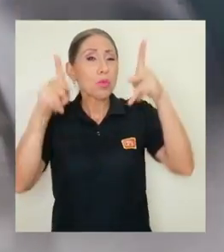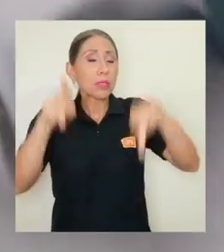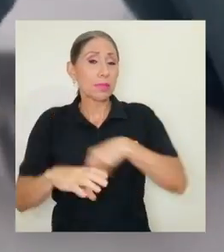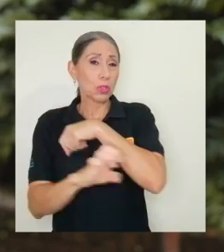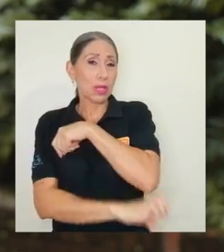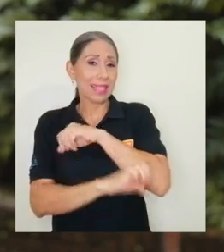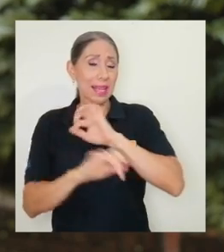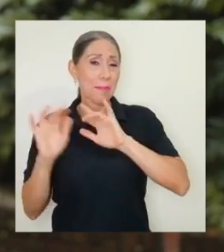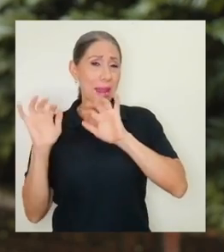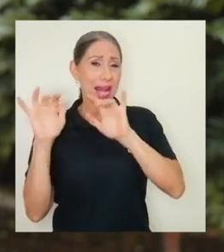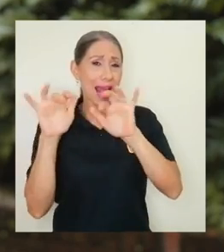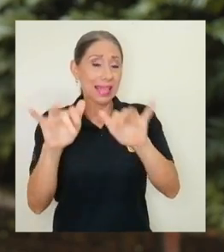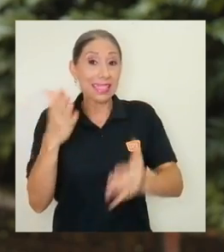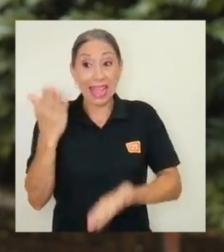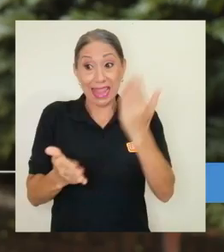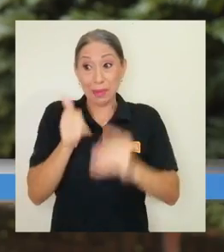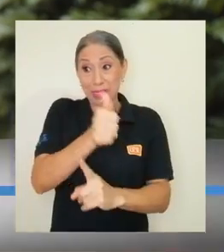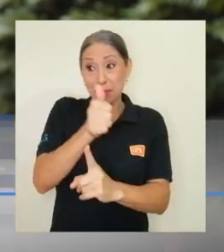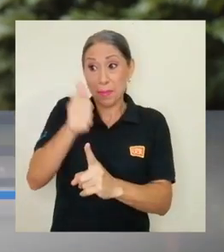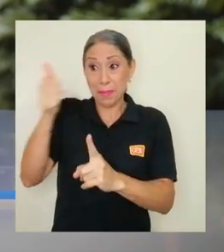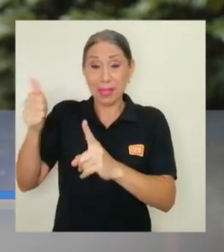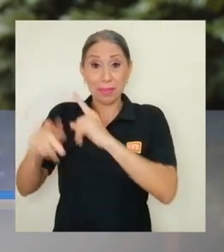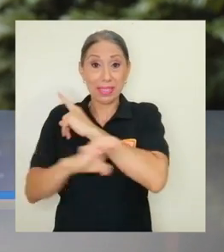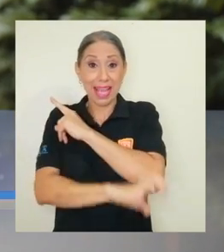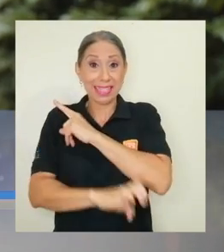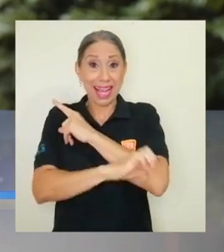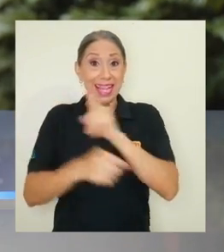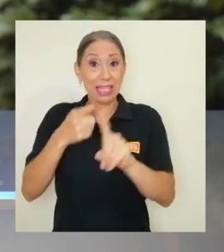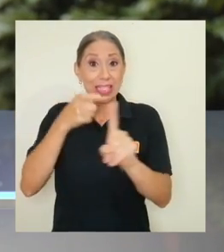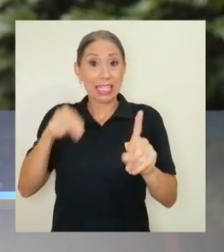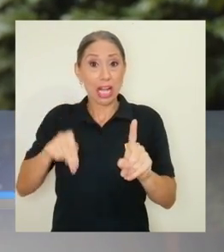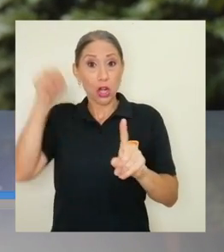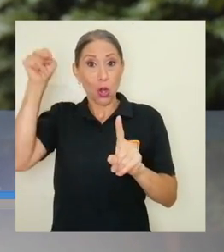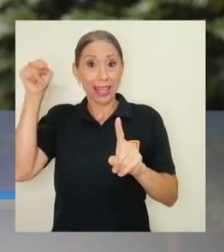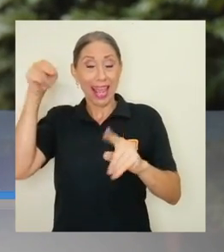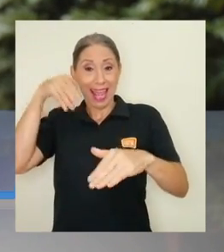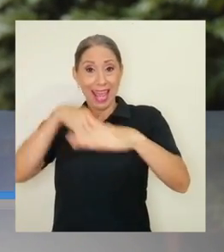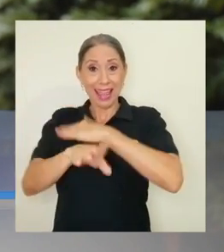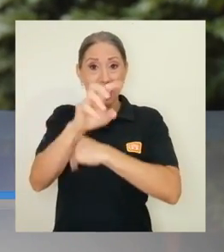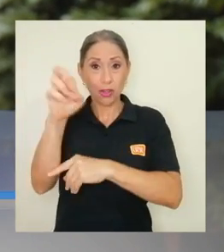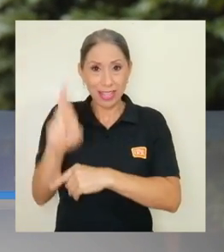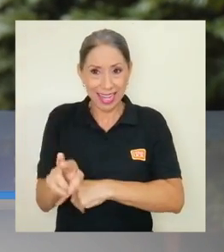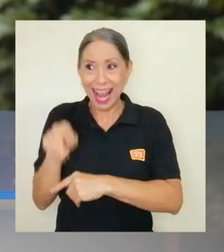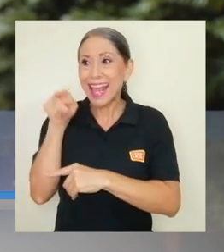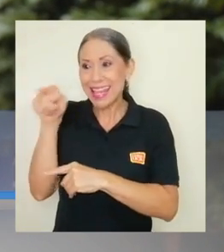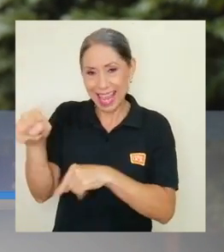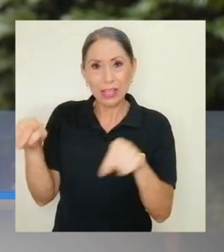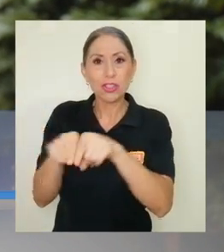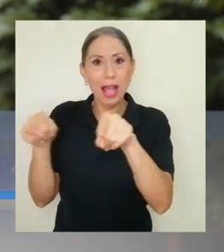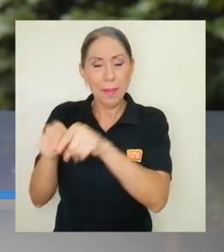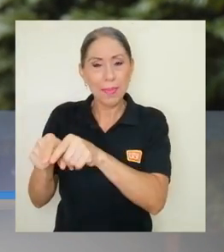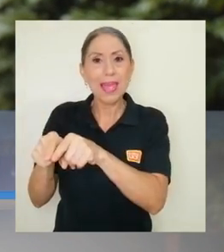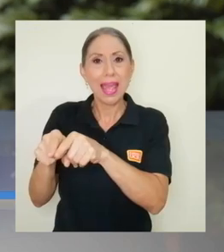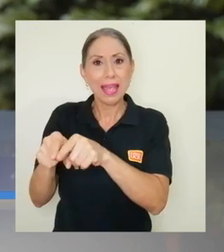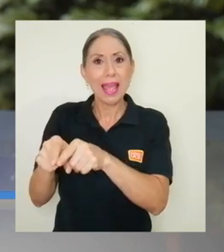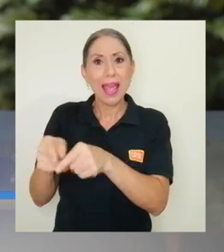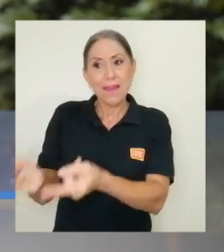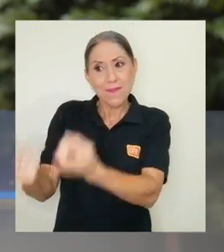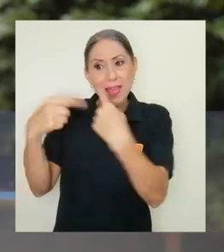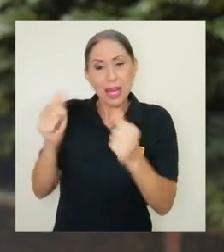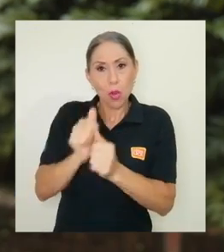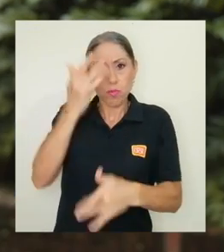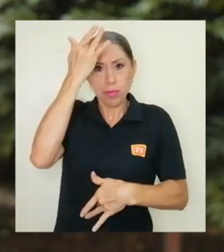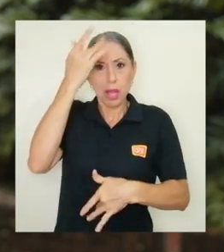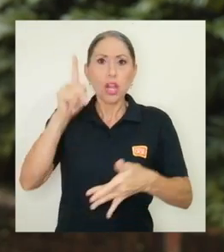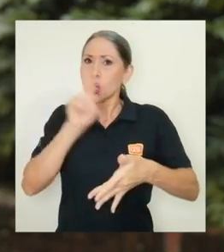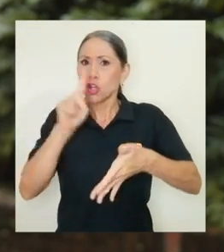inmigrantes, que posiblemente sean inmigrantes que están cruzando desde la zona norte y que estén trayendo también el contagio. Esto no quiere